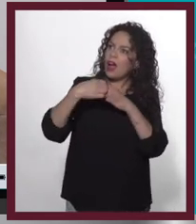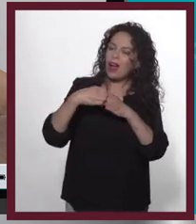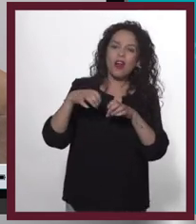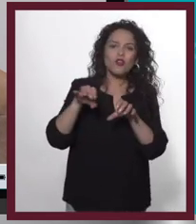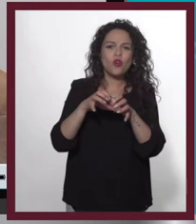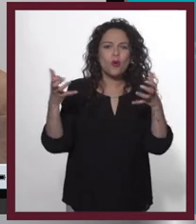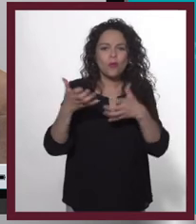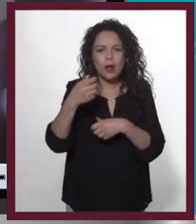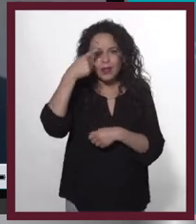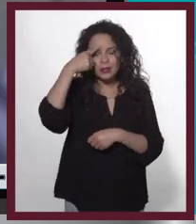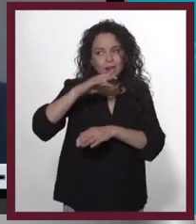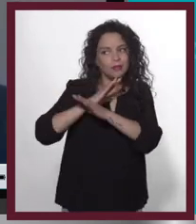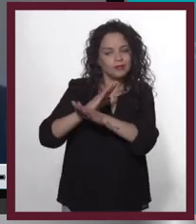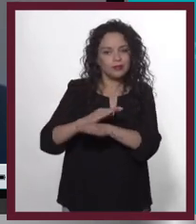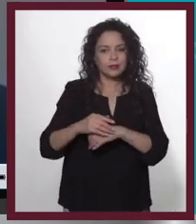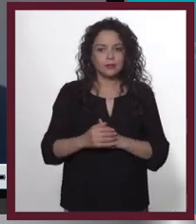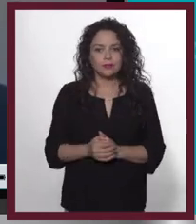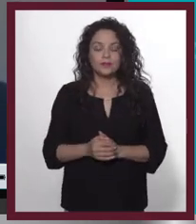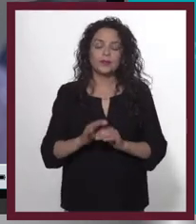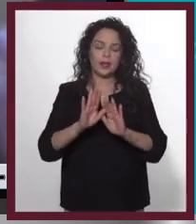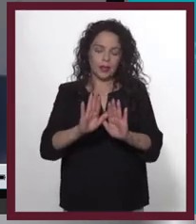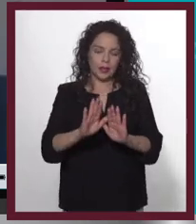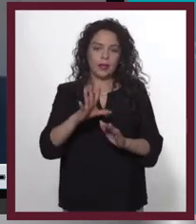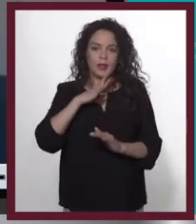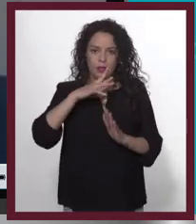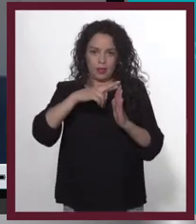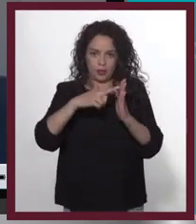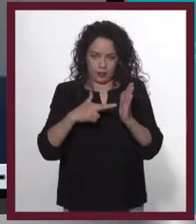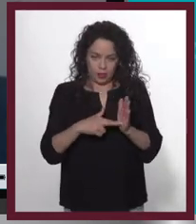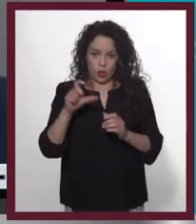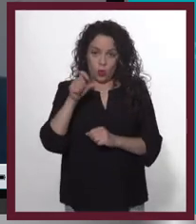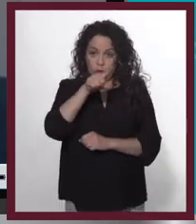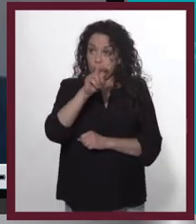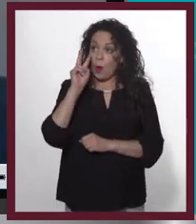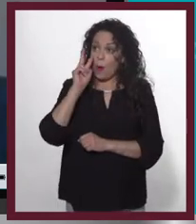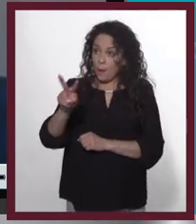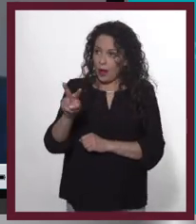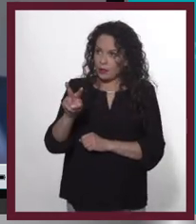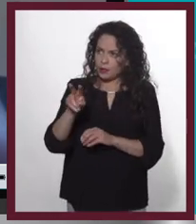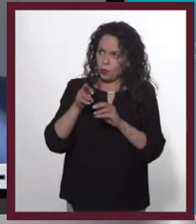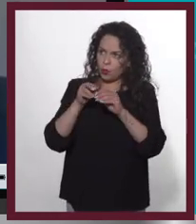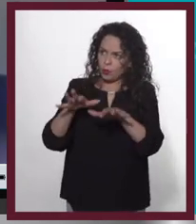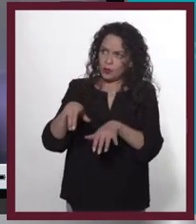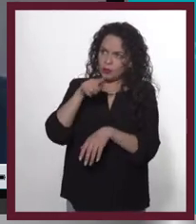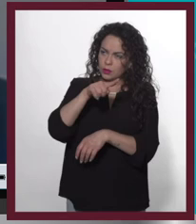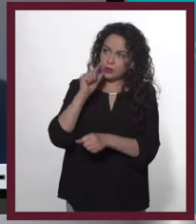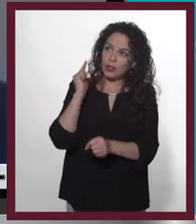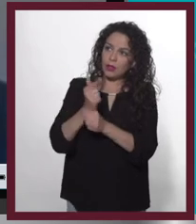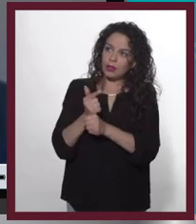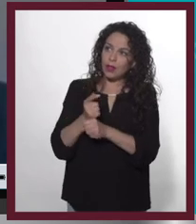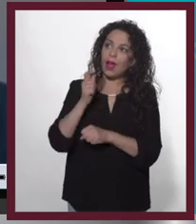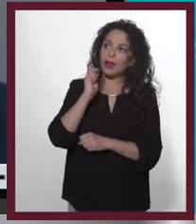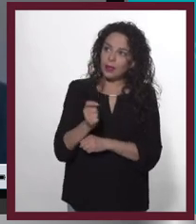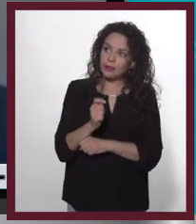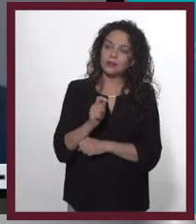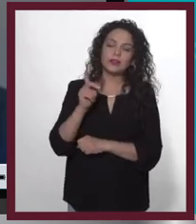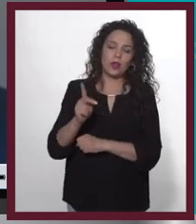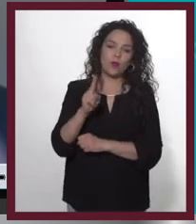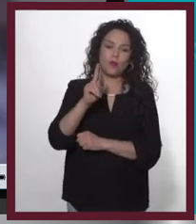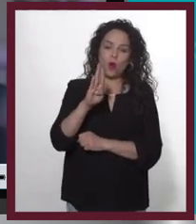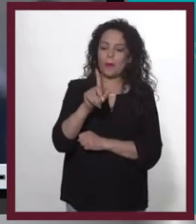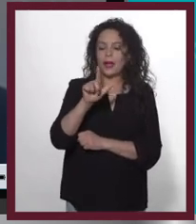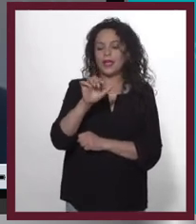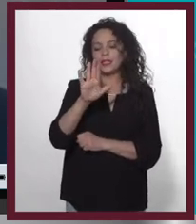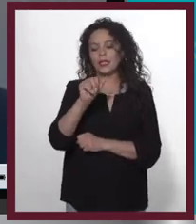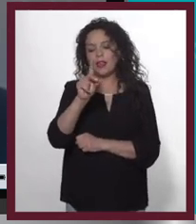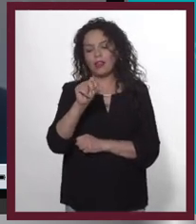leyes que existe es que tú como consumidor cuando ves una publicidad sepas que es una publicidad, ¿no?